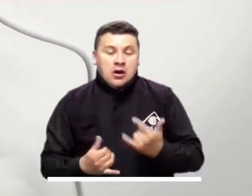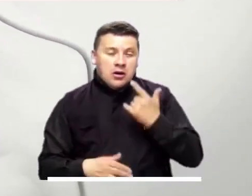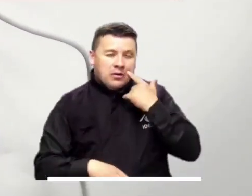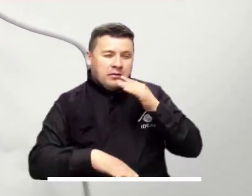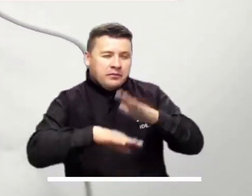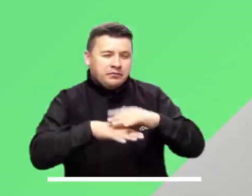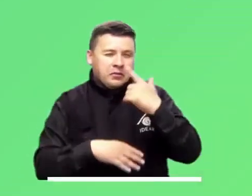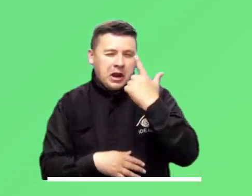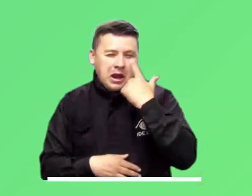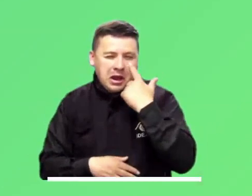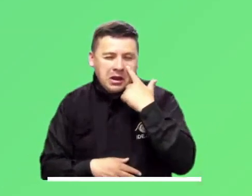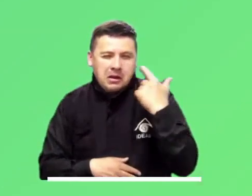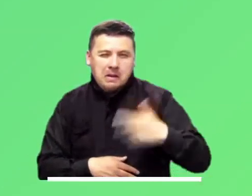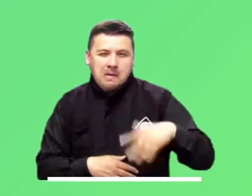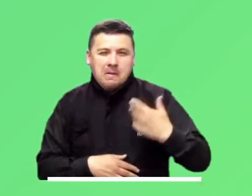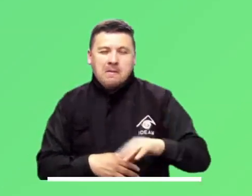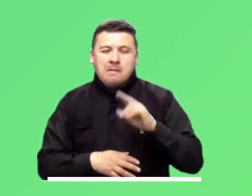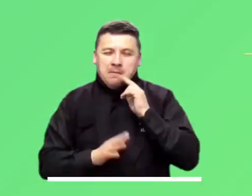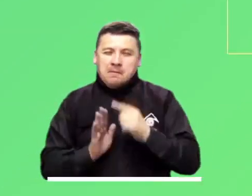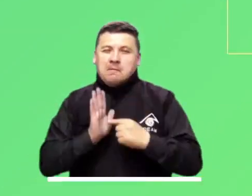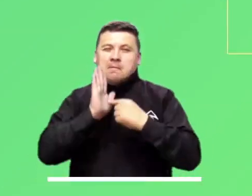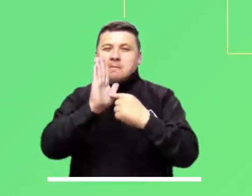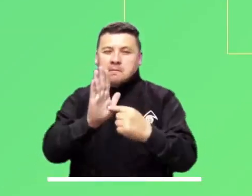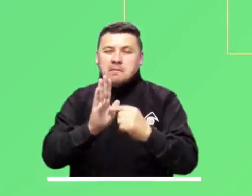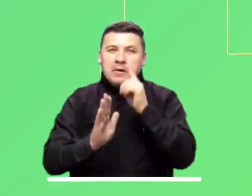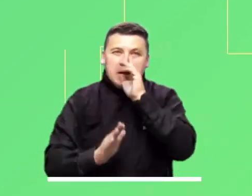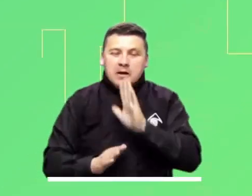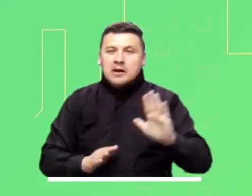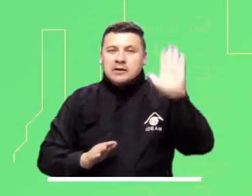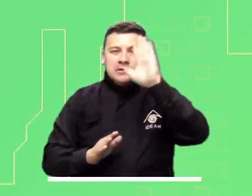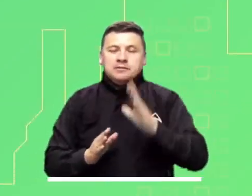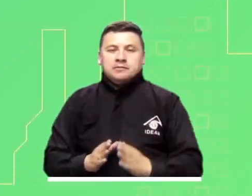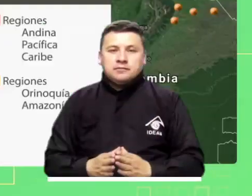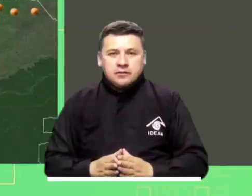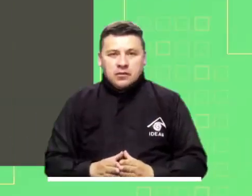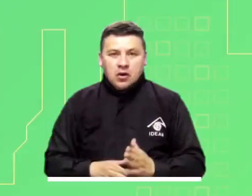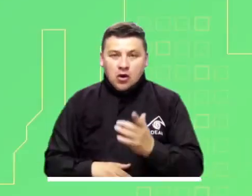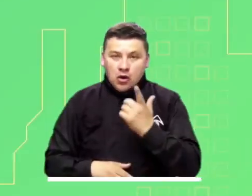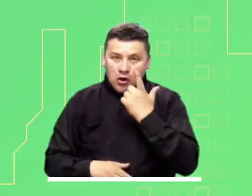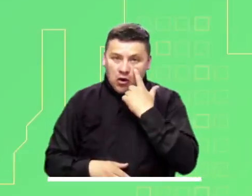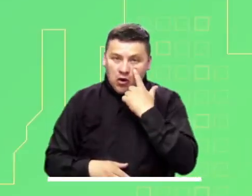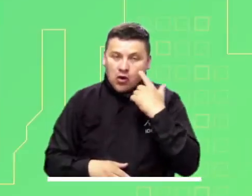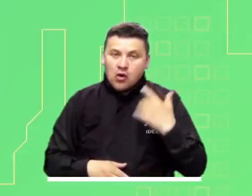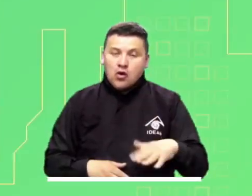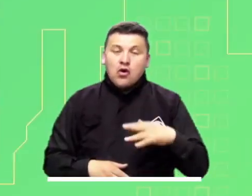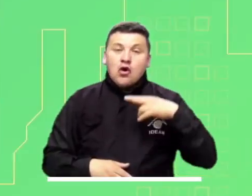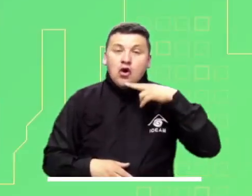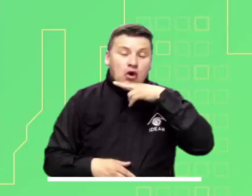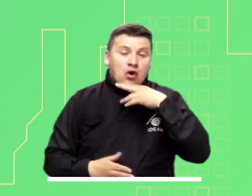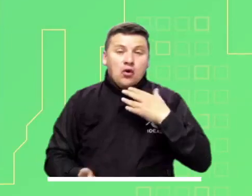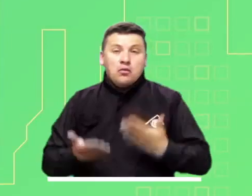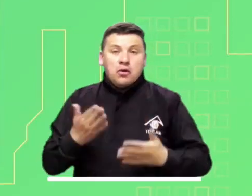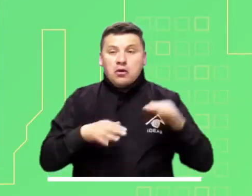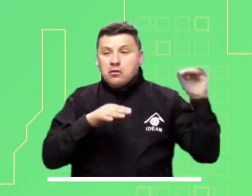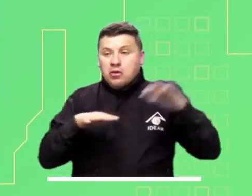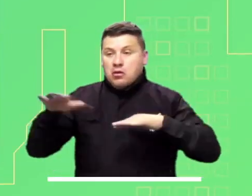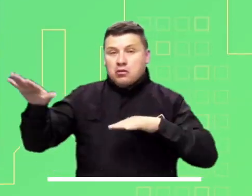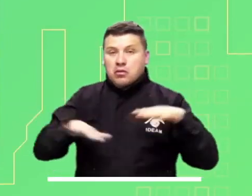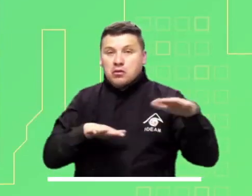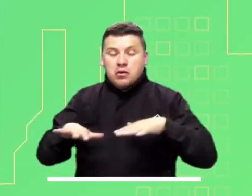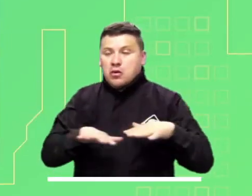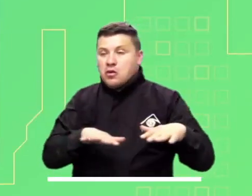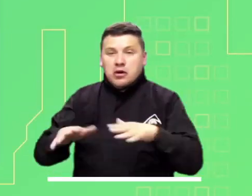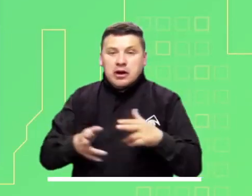Ahora, presten mucha atención a las principales alertas para hoy a nivel nacional. ¡Ojo! Alerta roja por posible